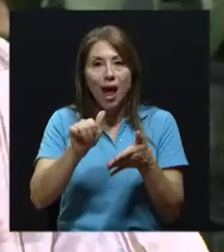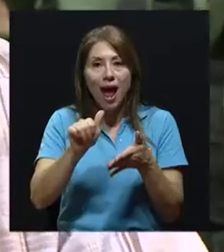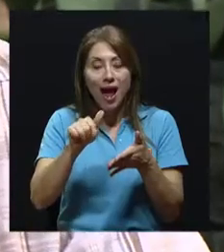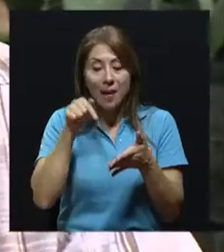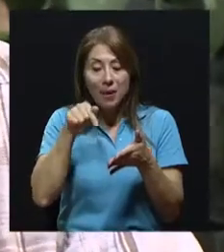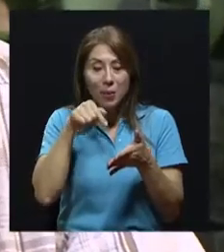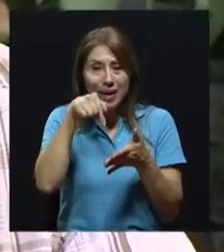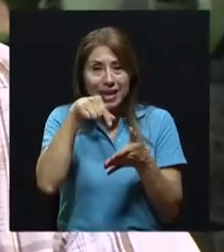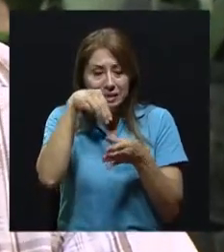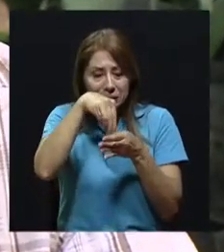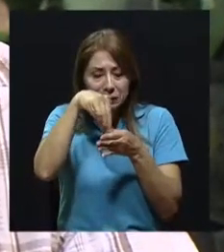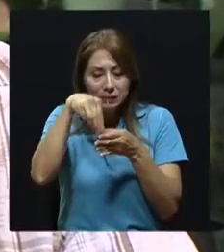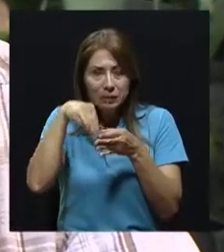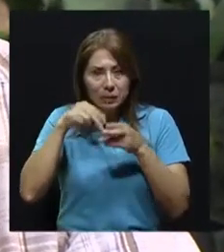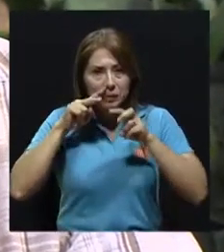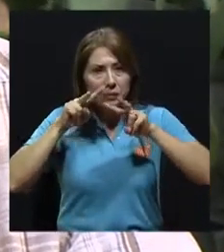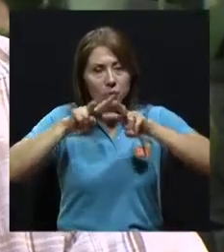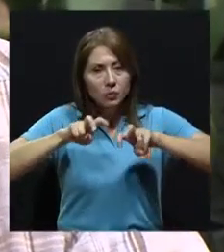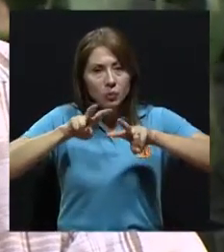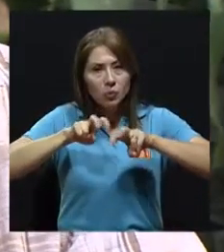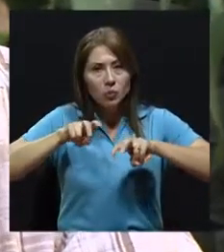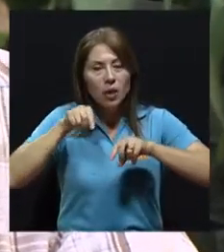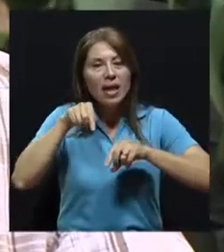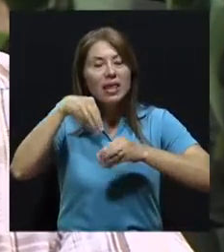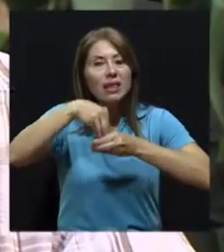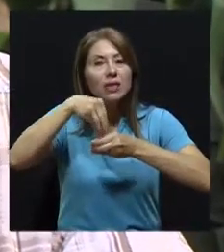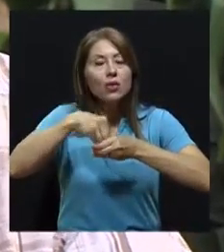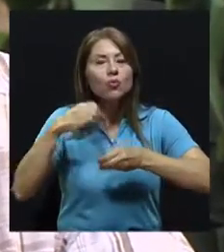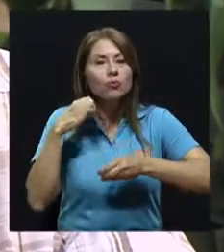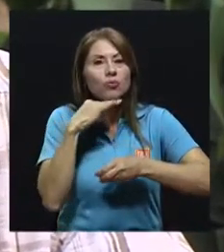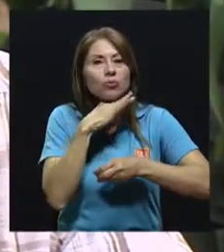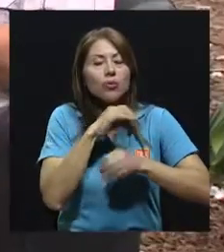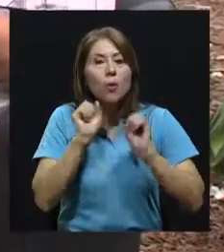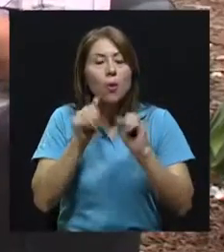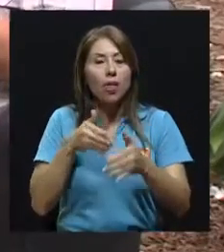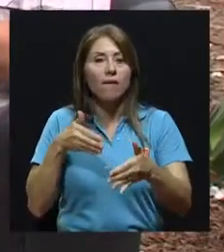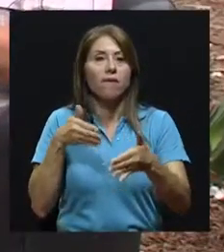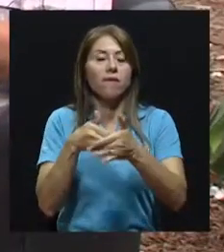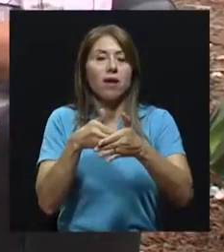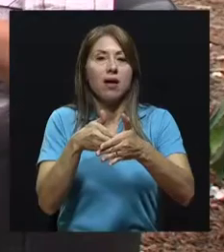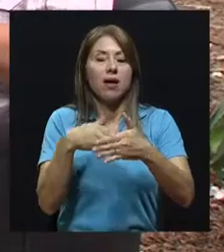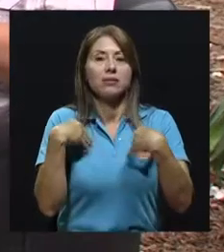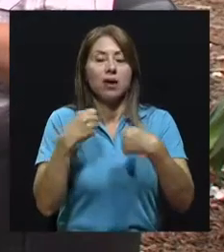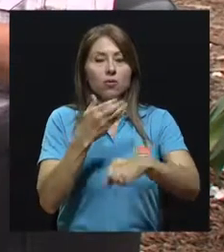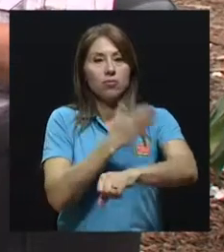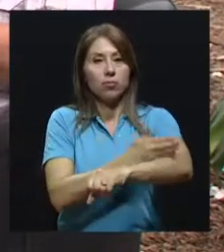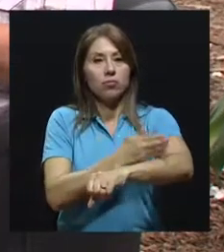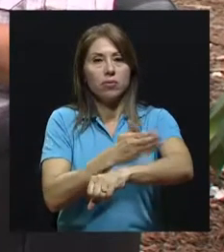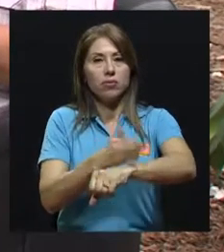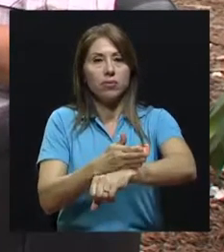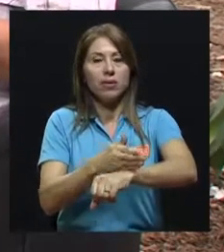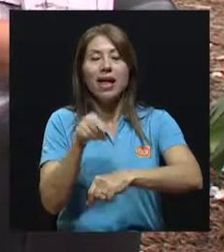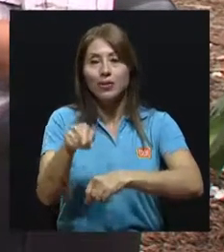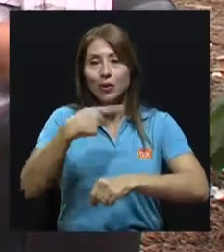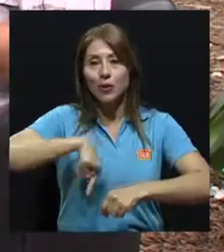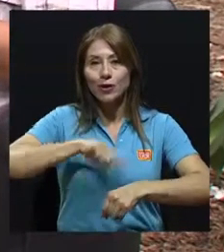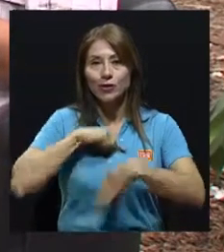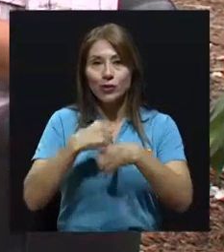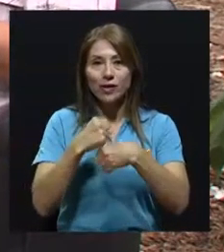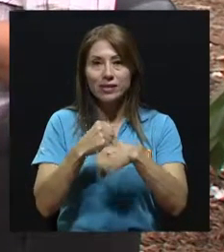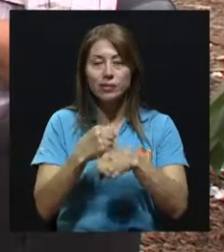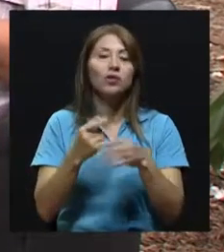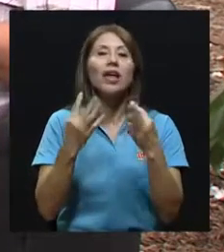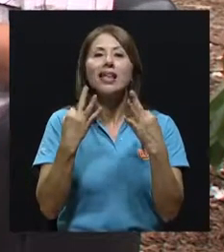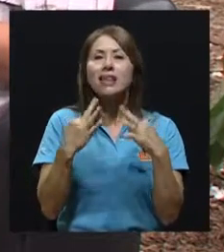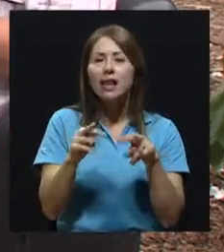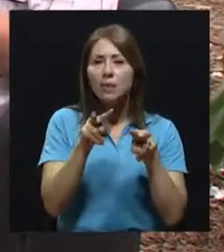otras cosas esas partículas traen, y que pueden estar afectando la salud humana, entonces eso es lo que nos encargamos nosotros en la red, tratar de monitorear